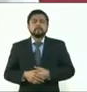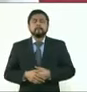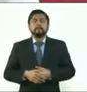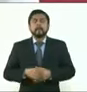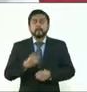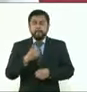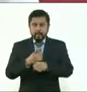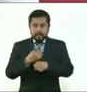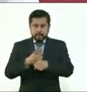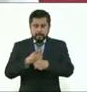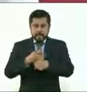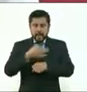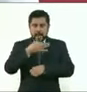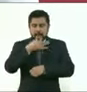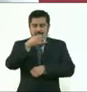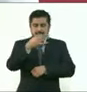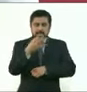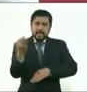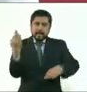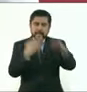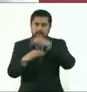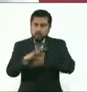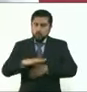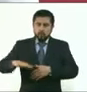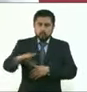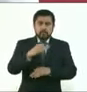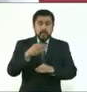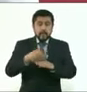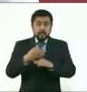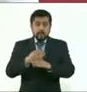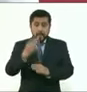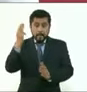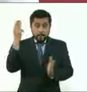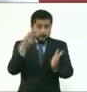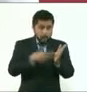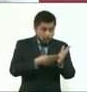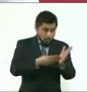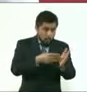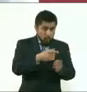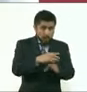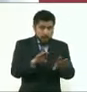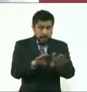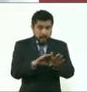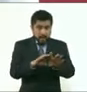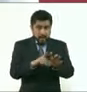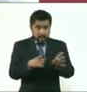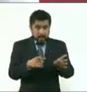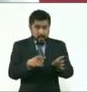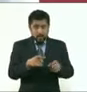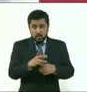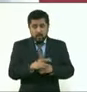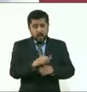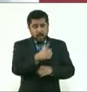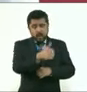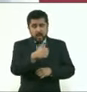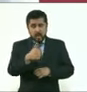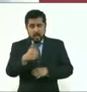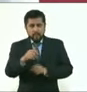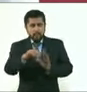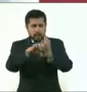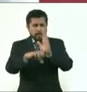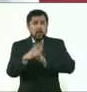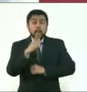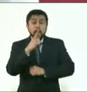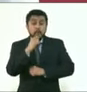que no es una multa vehicular de tránsito, o sea, ningún policía de